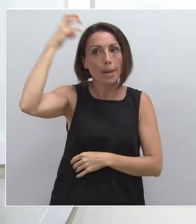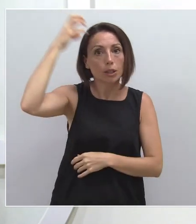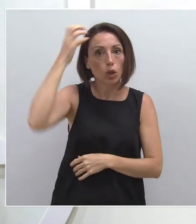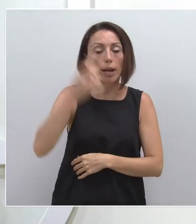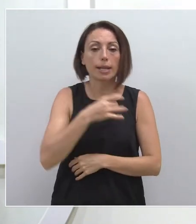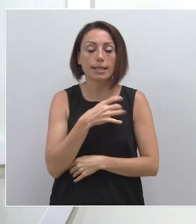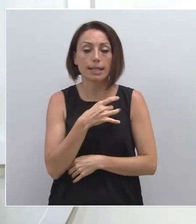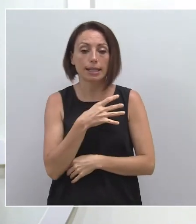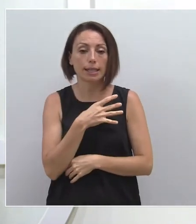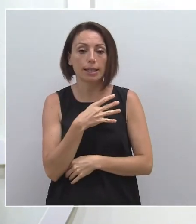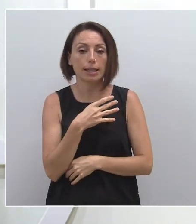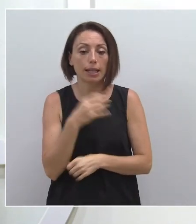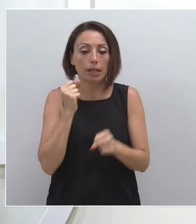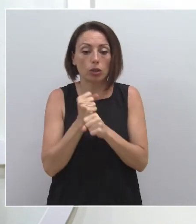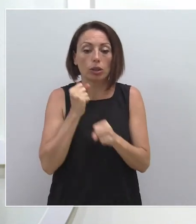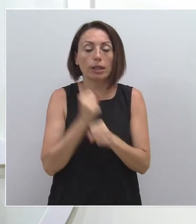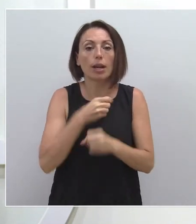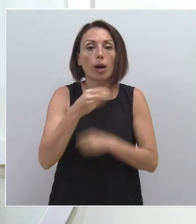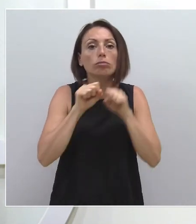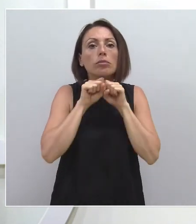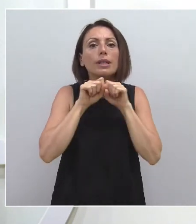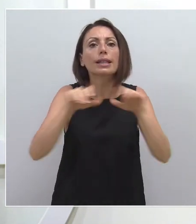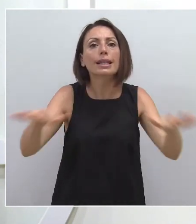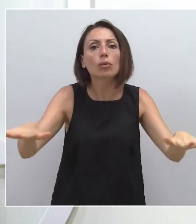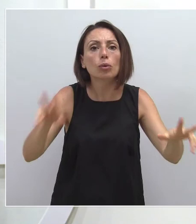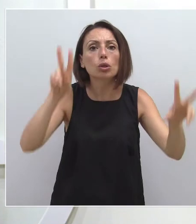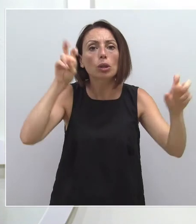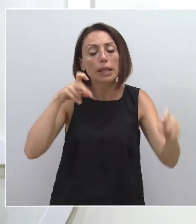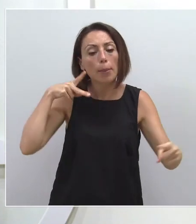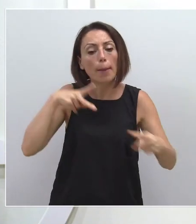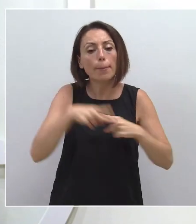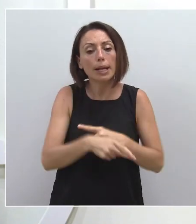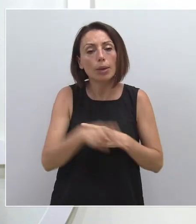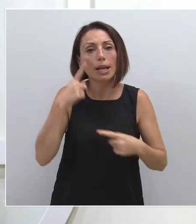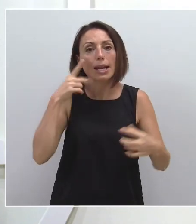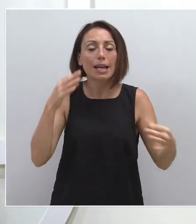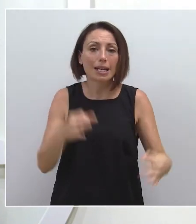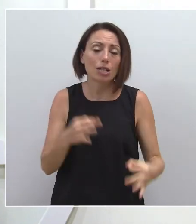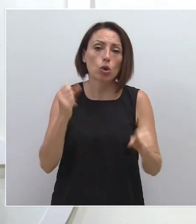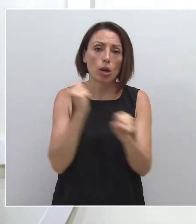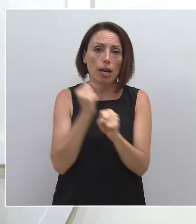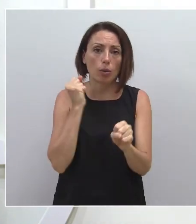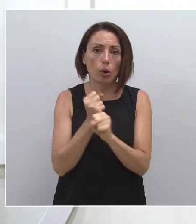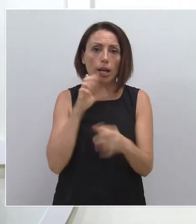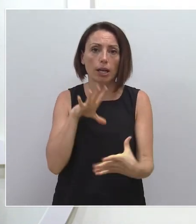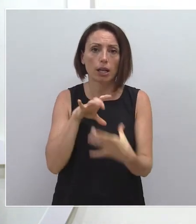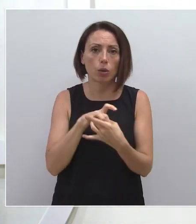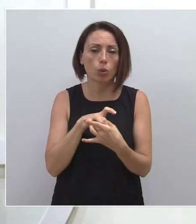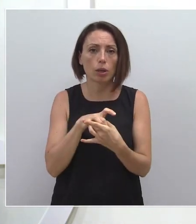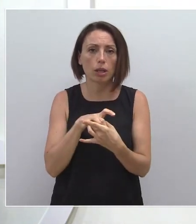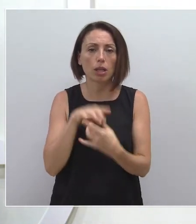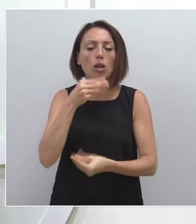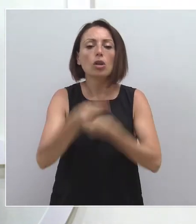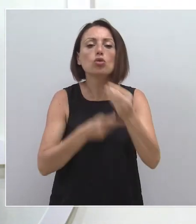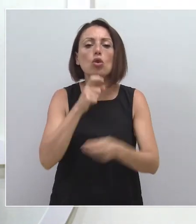lleva a cabo esa labor de difusión en materia de prevención de riesgos laborales y se ha hecho, a